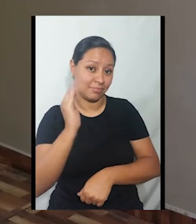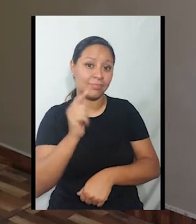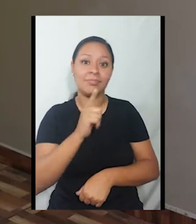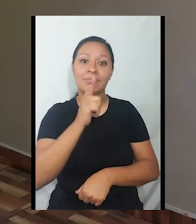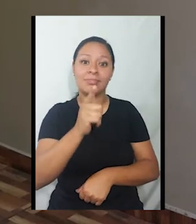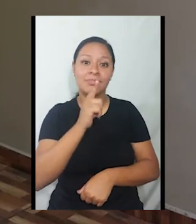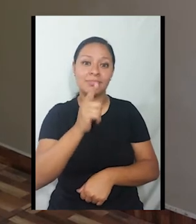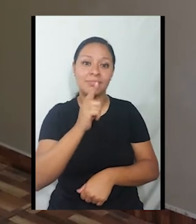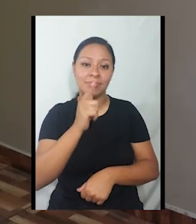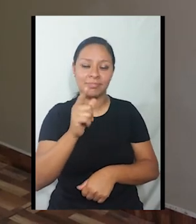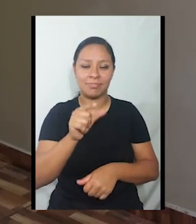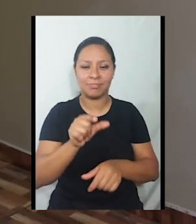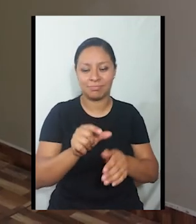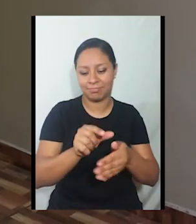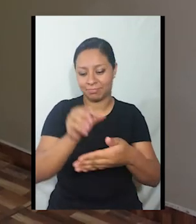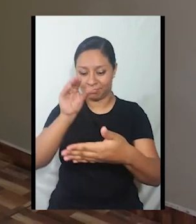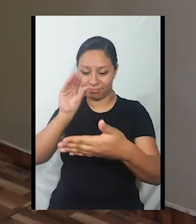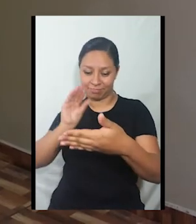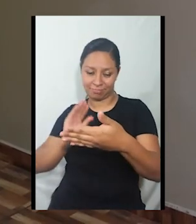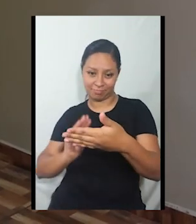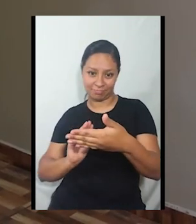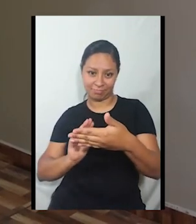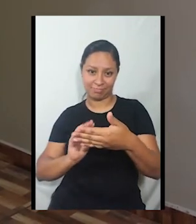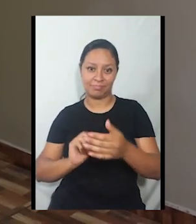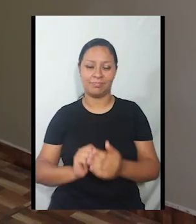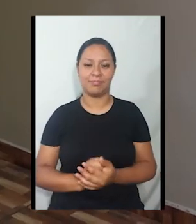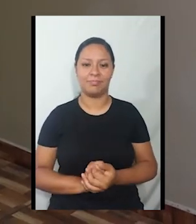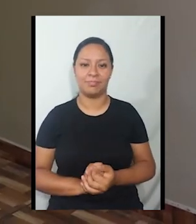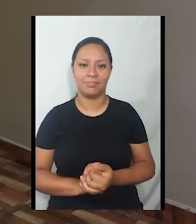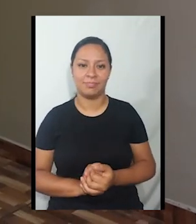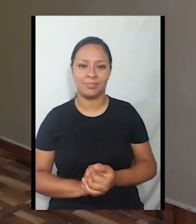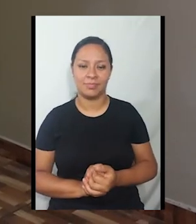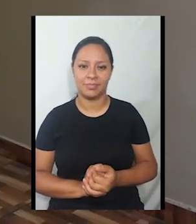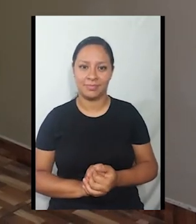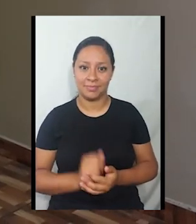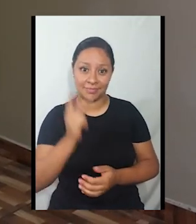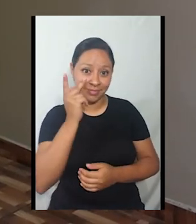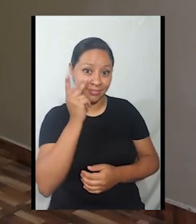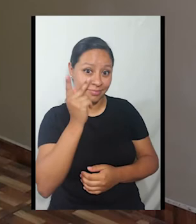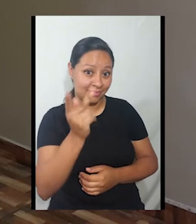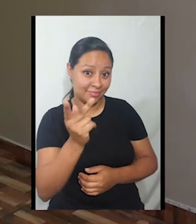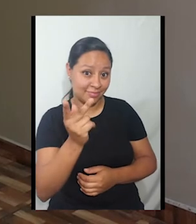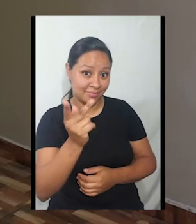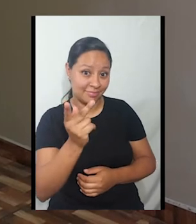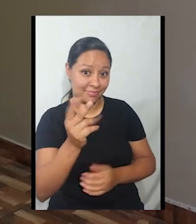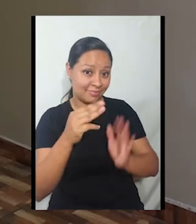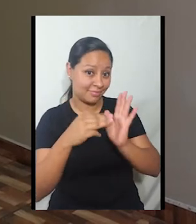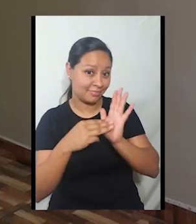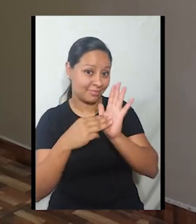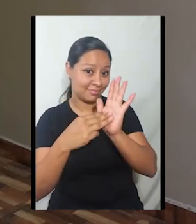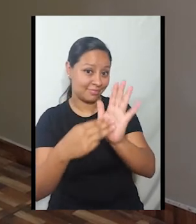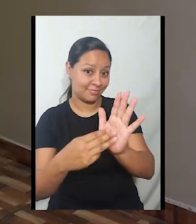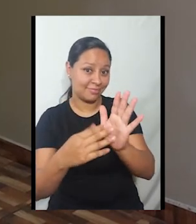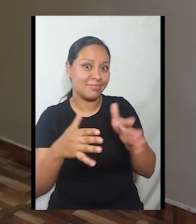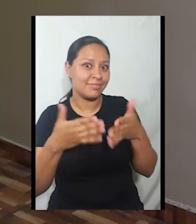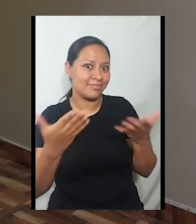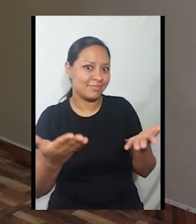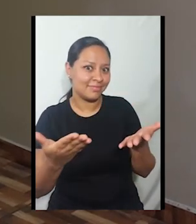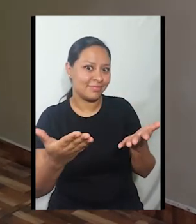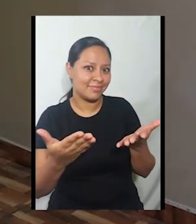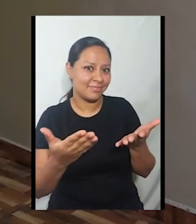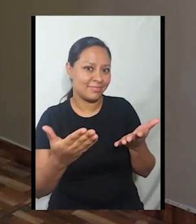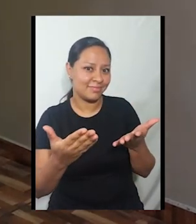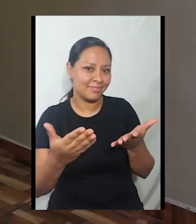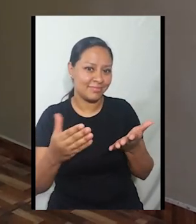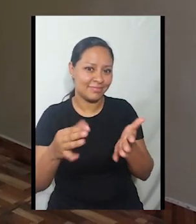la luz de fondo y ustedes pueden ver cómo se ve la sombra de nuestra amiga la tortuga